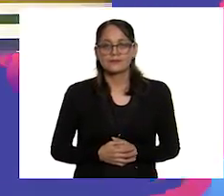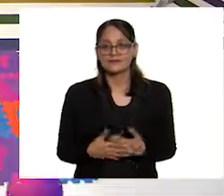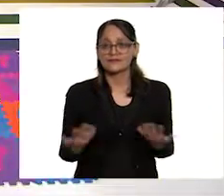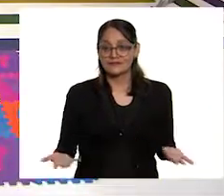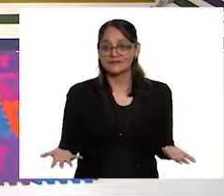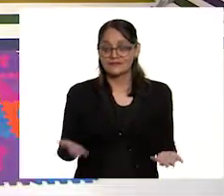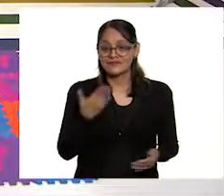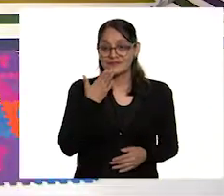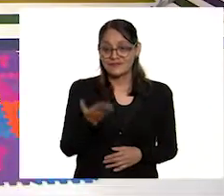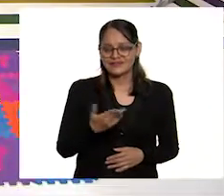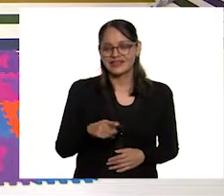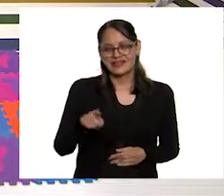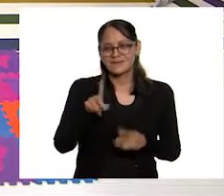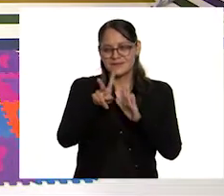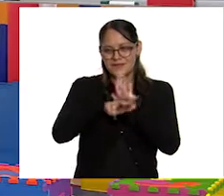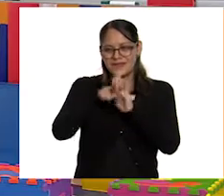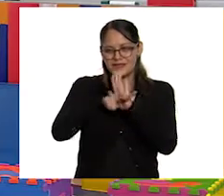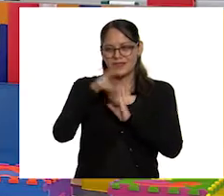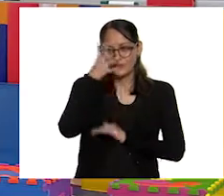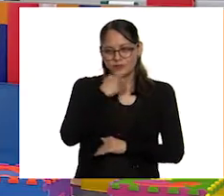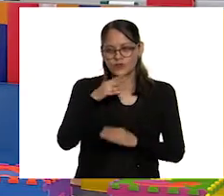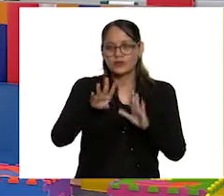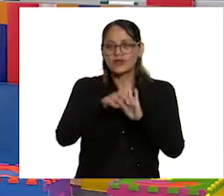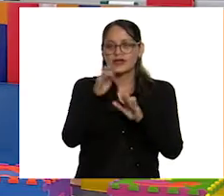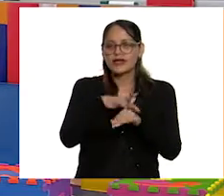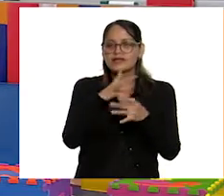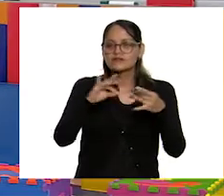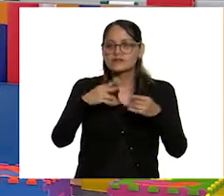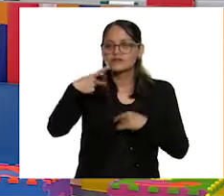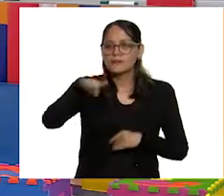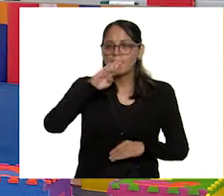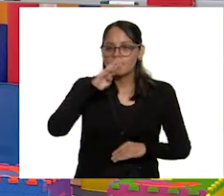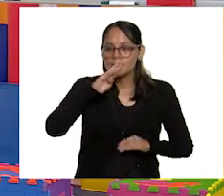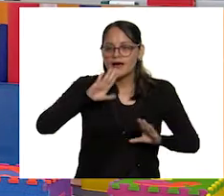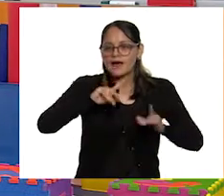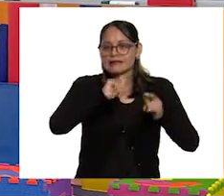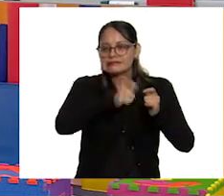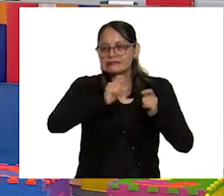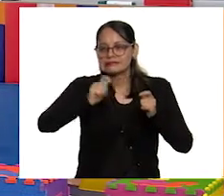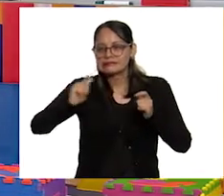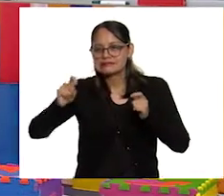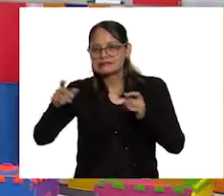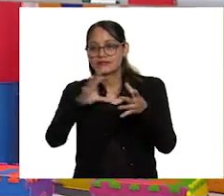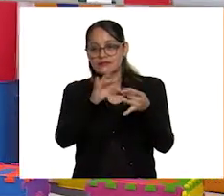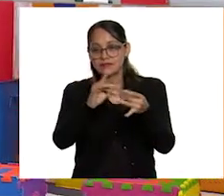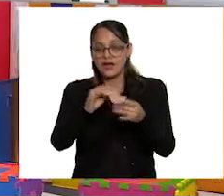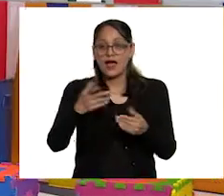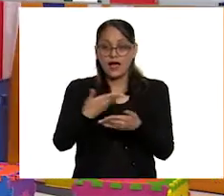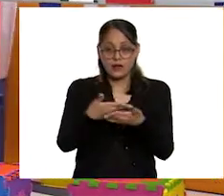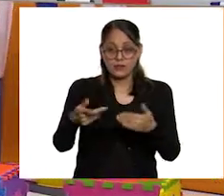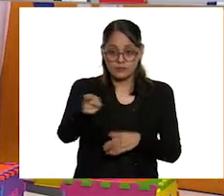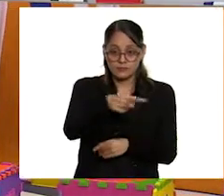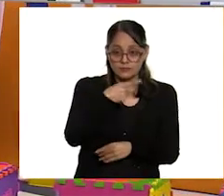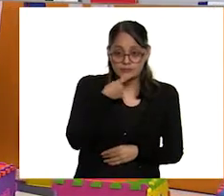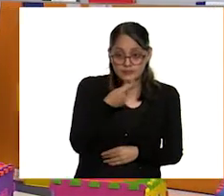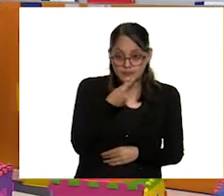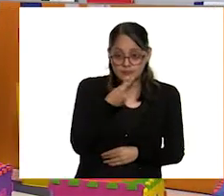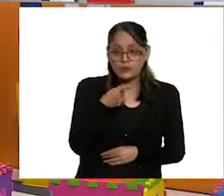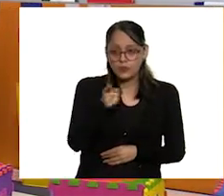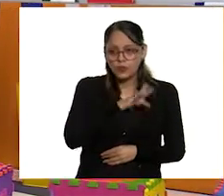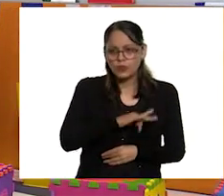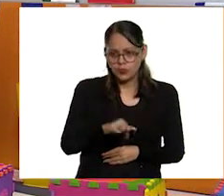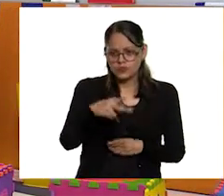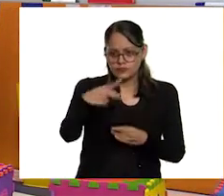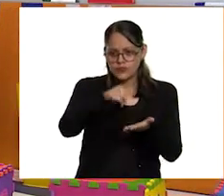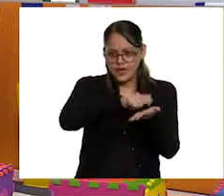Muy bien. Hermoso este video. Demuestra la descripción de su mamá. Exacto. Y como reto, niños y niñas, ustedes pueden